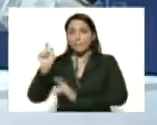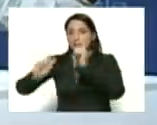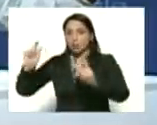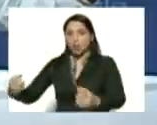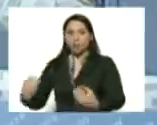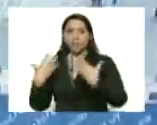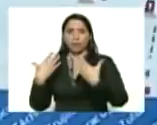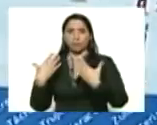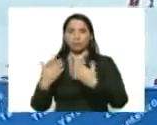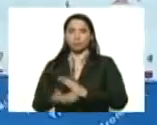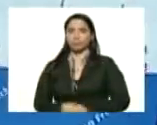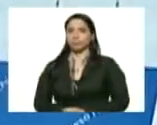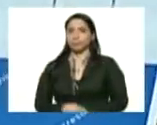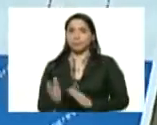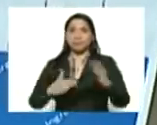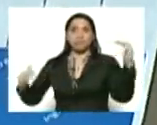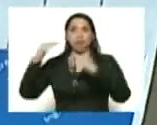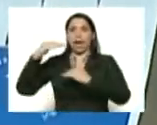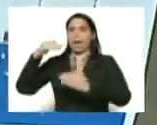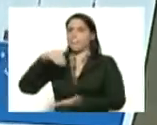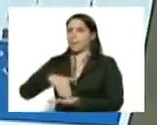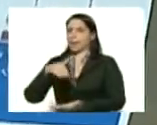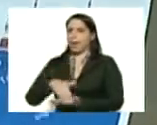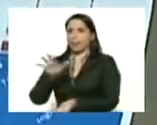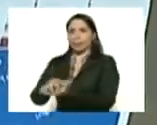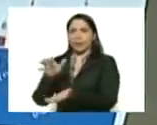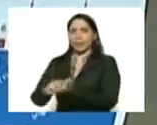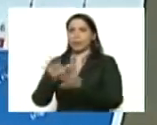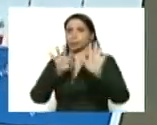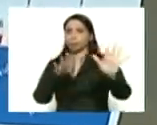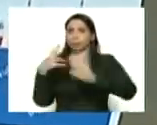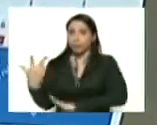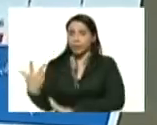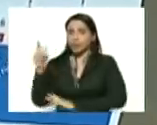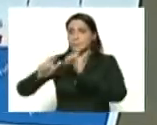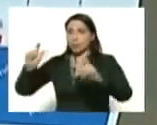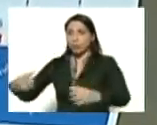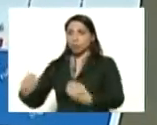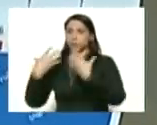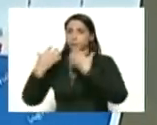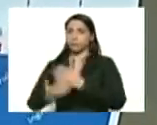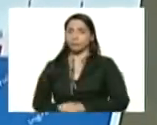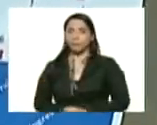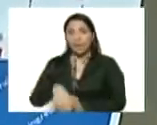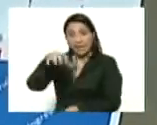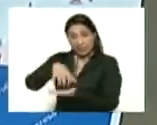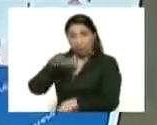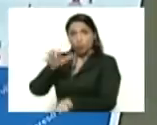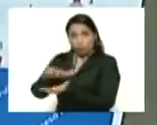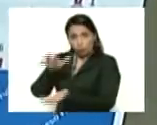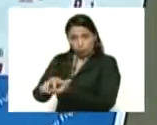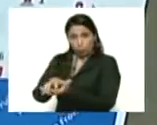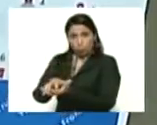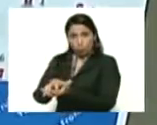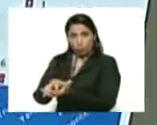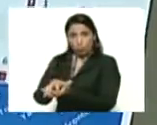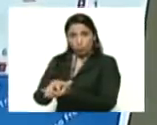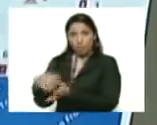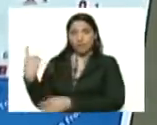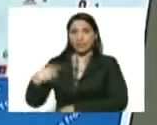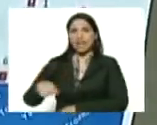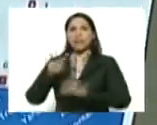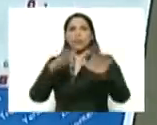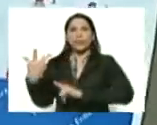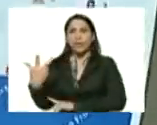Pasa a Miranda, Nueva Esparta, con 93 casos. El Estado de Nueva Esparta tiene 93